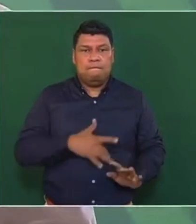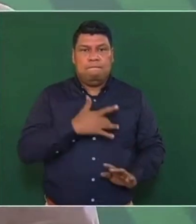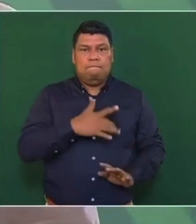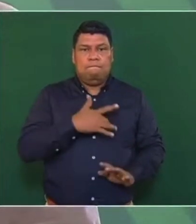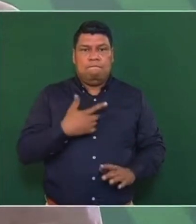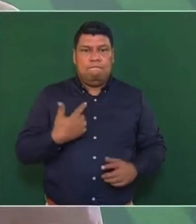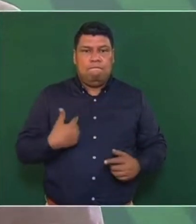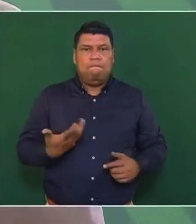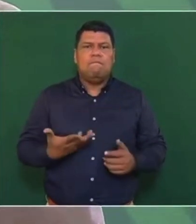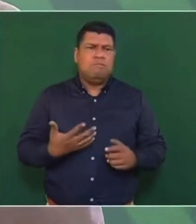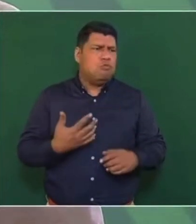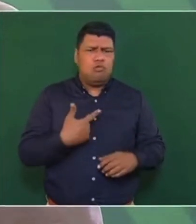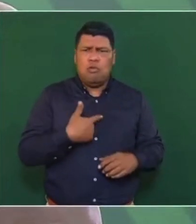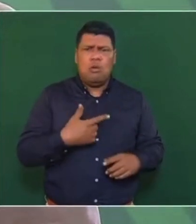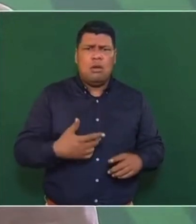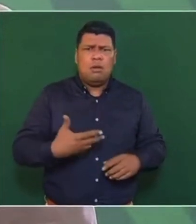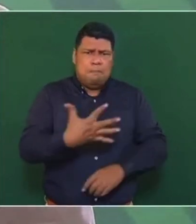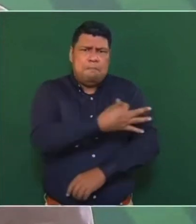protección.